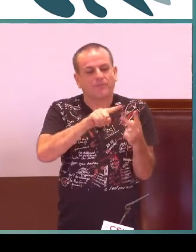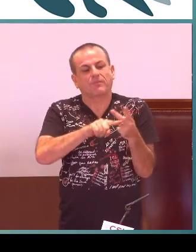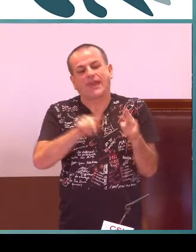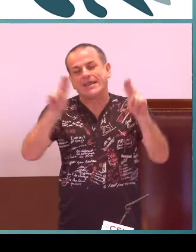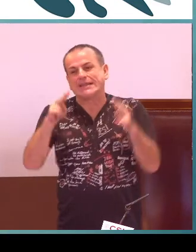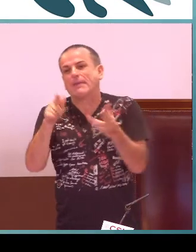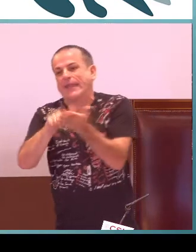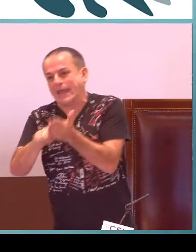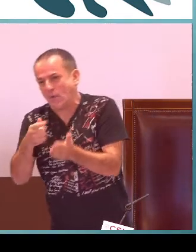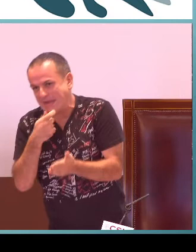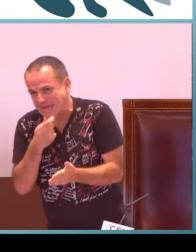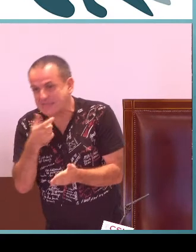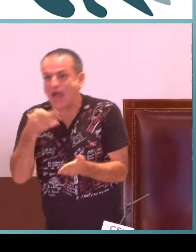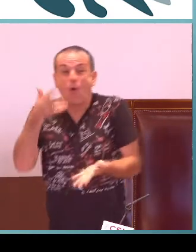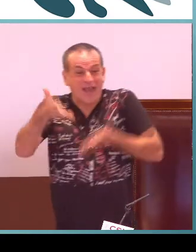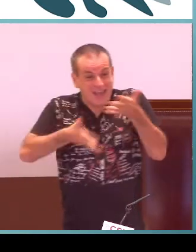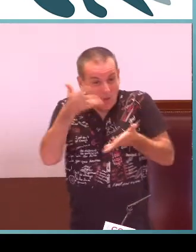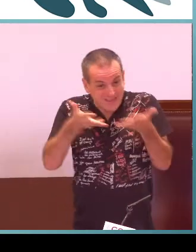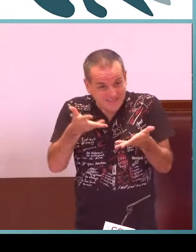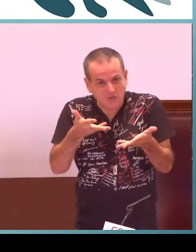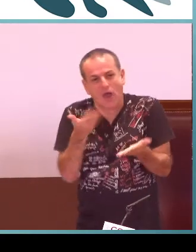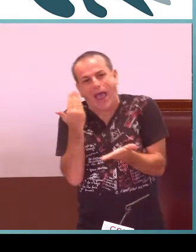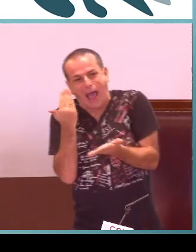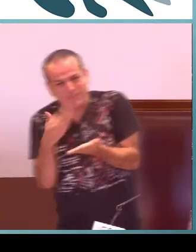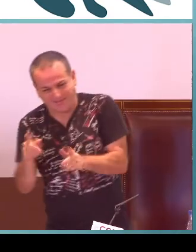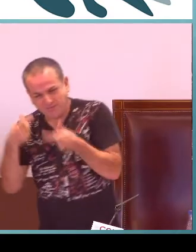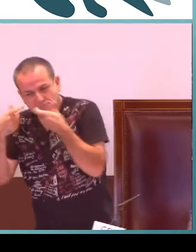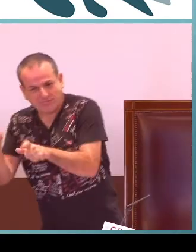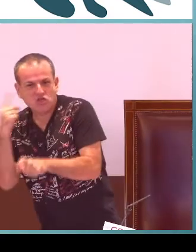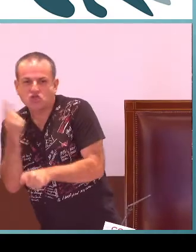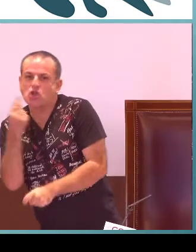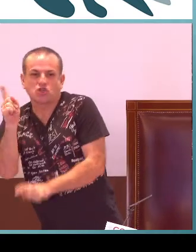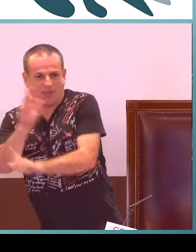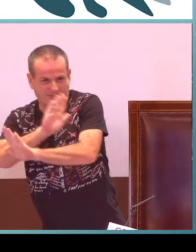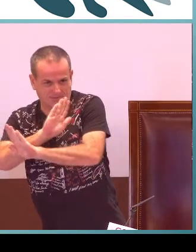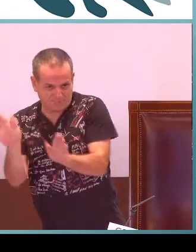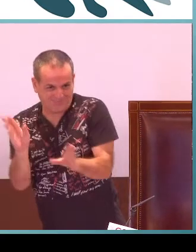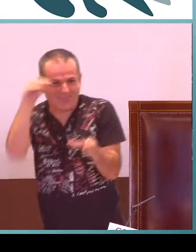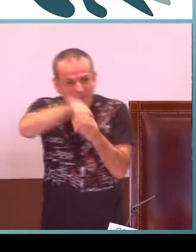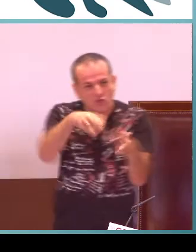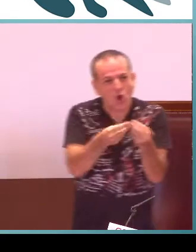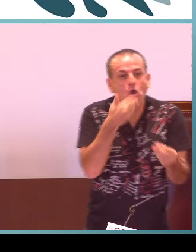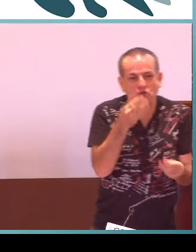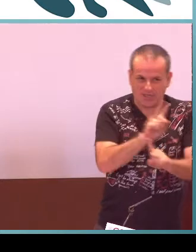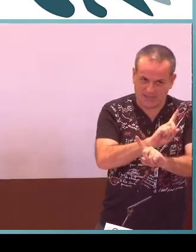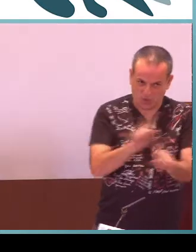Aparte, en tema de lengua española y lengua inglesa o lengua de signos, eso se imparte aparte.